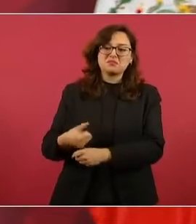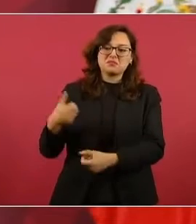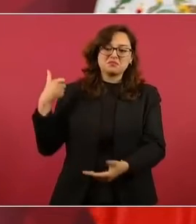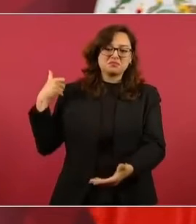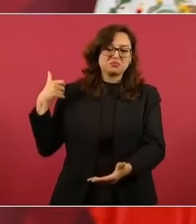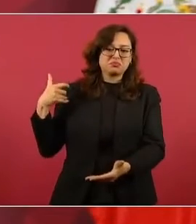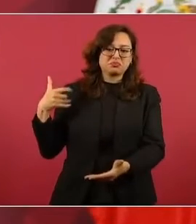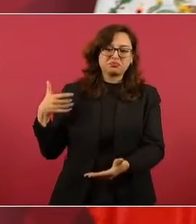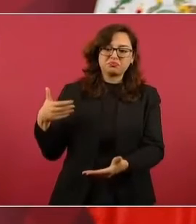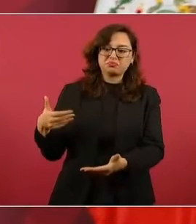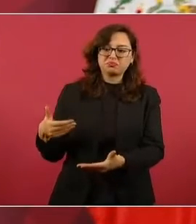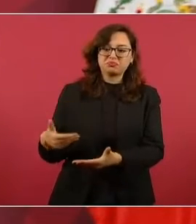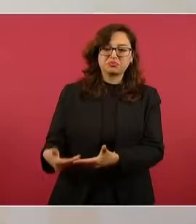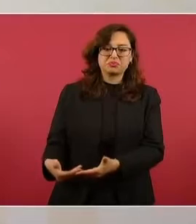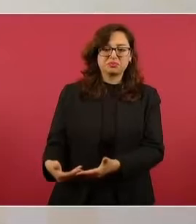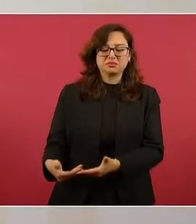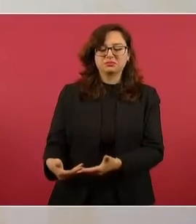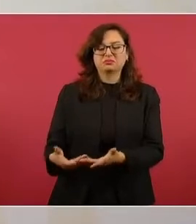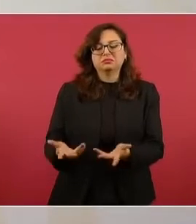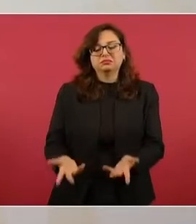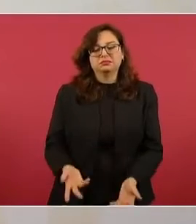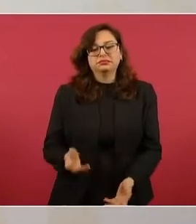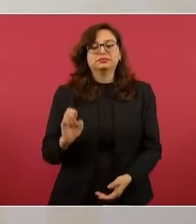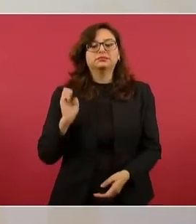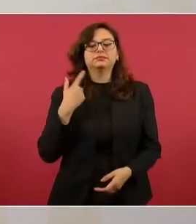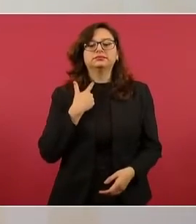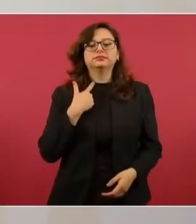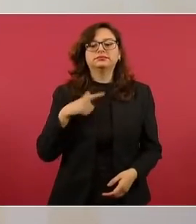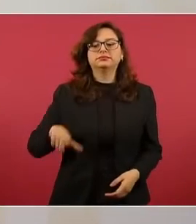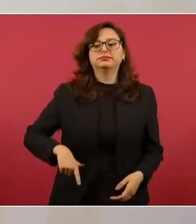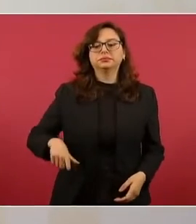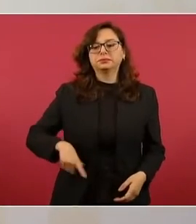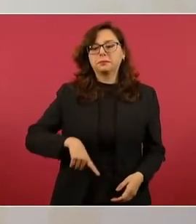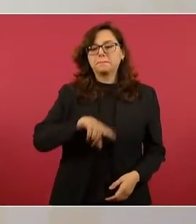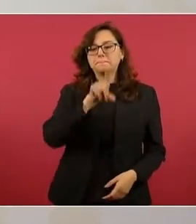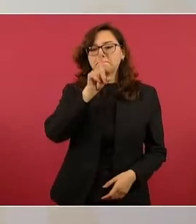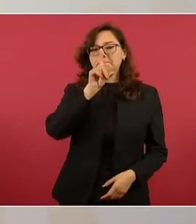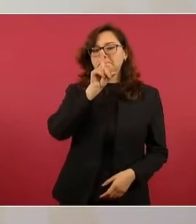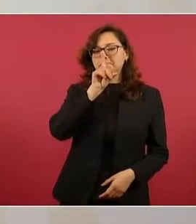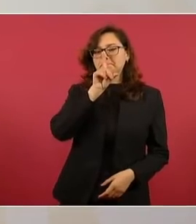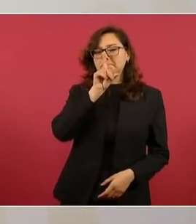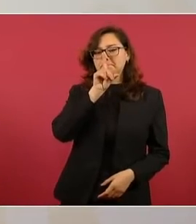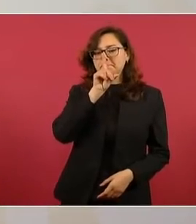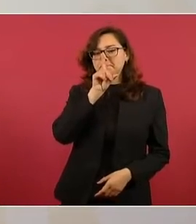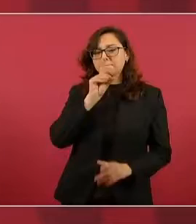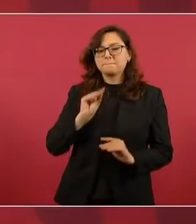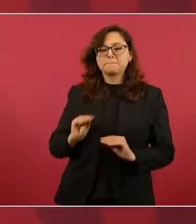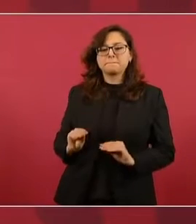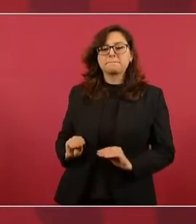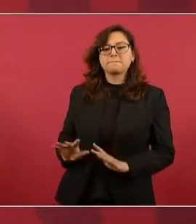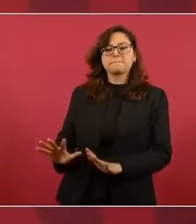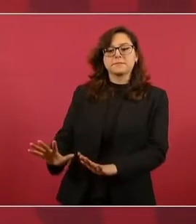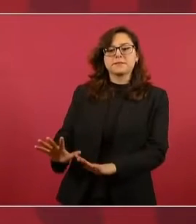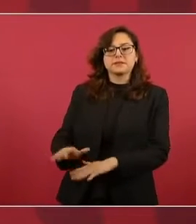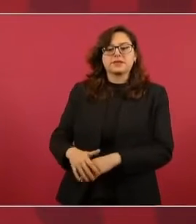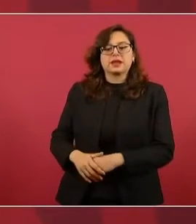Esto lo saben bien los jesuitas